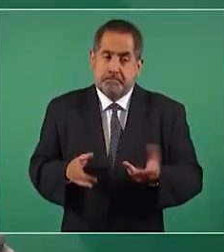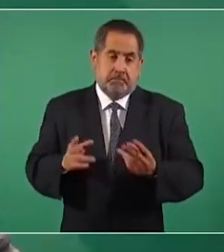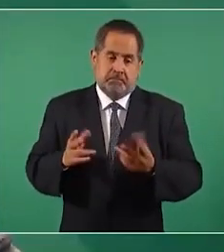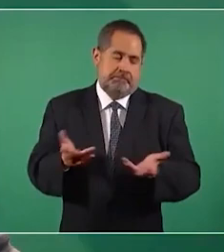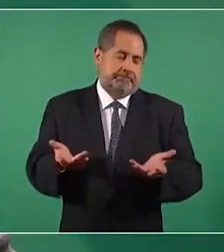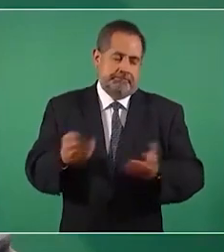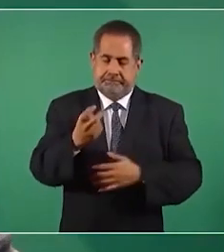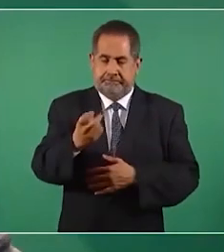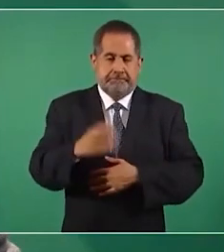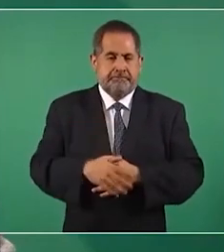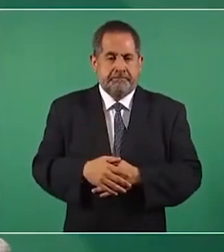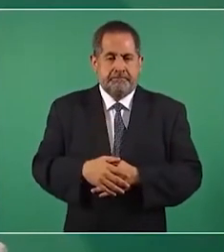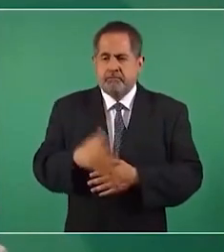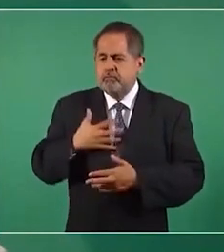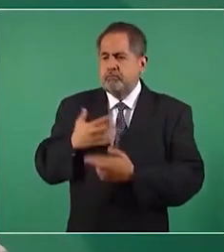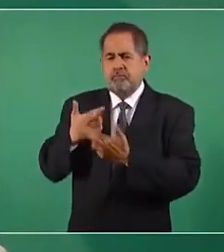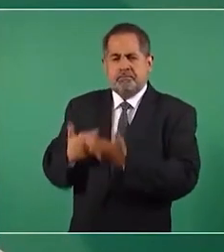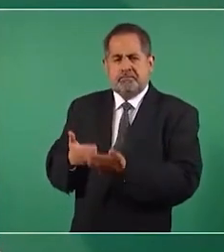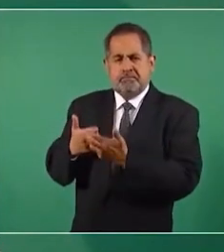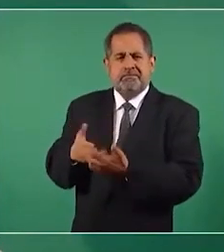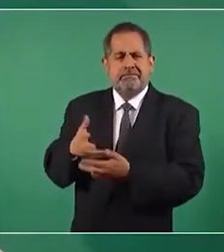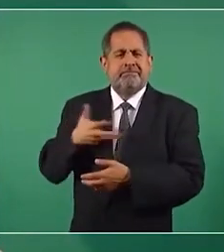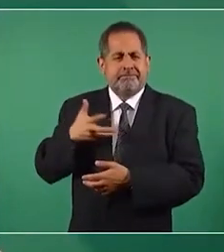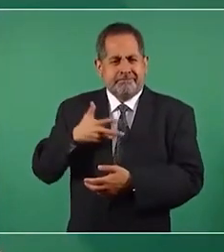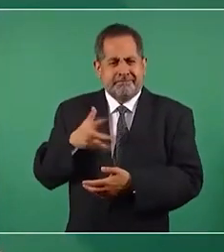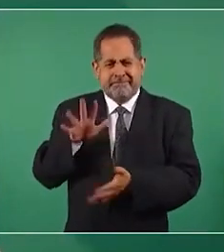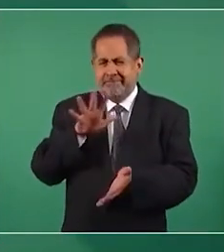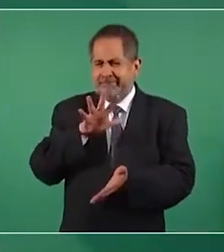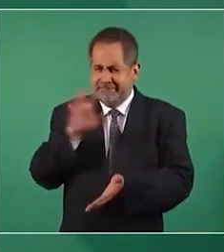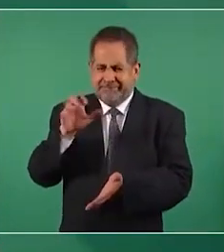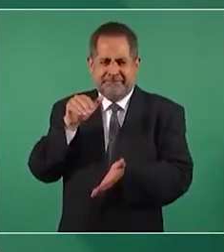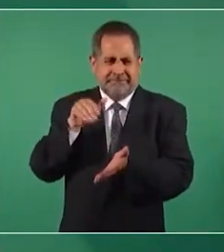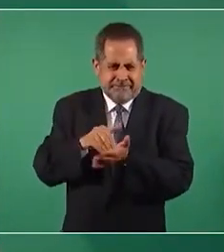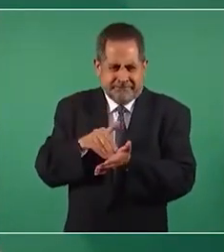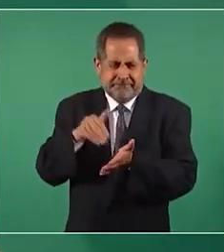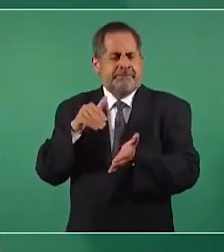Tenemos en caja como 500 mil millones de pesos.